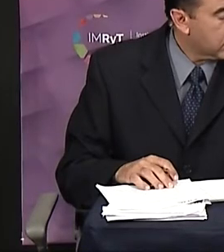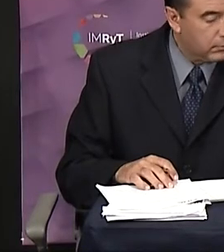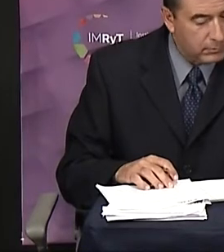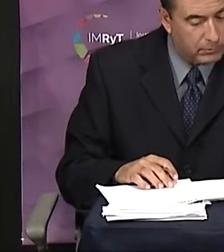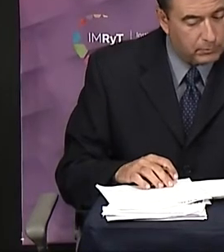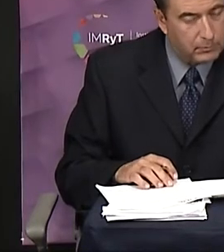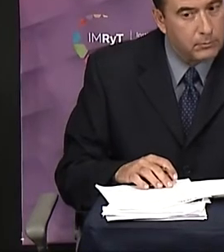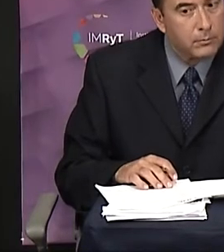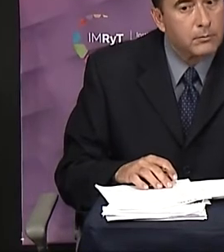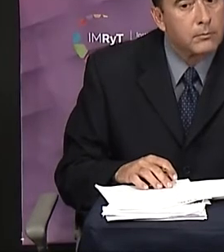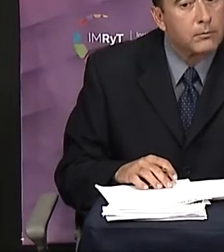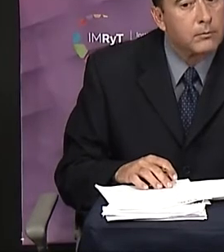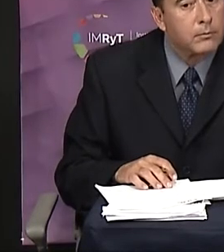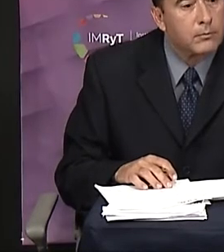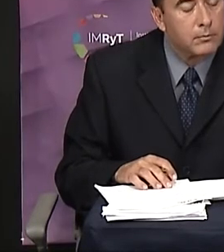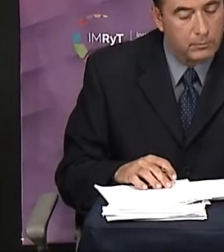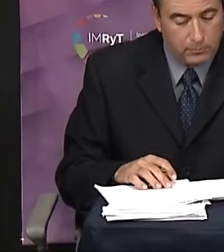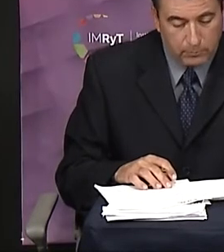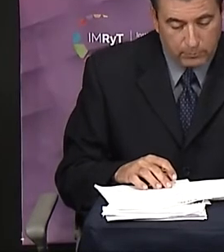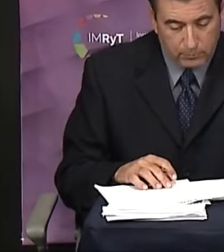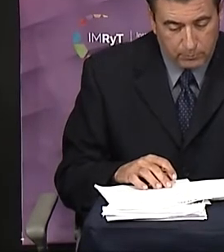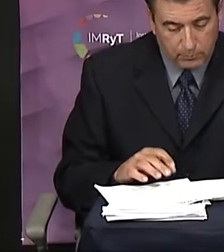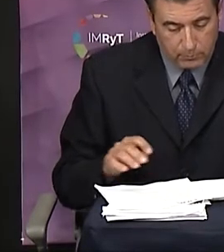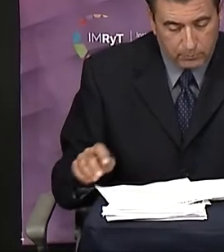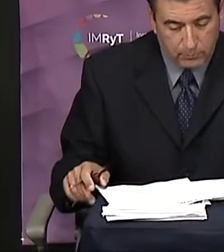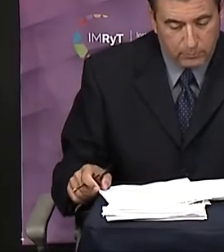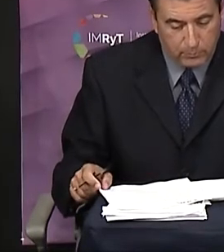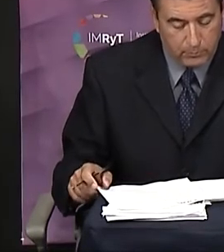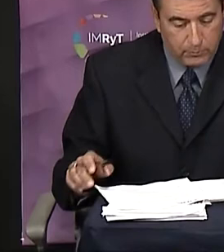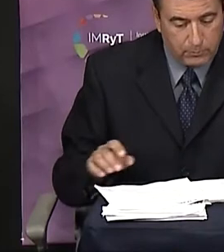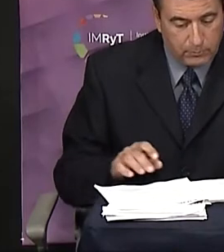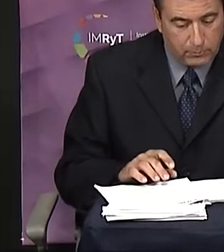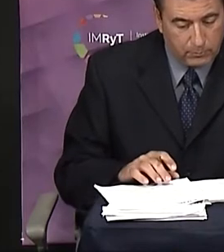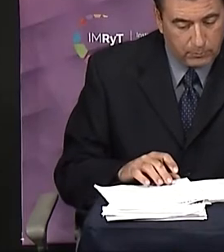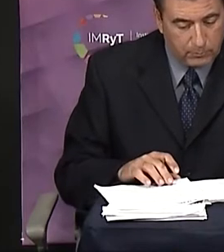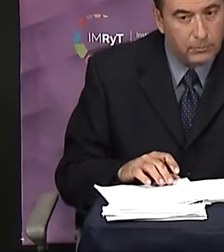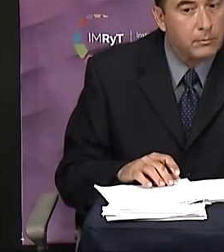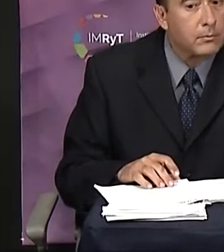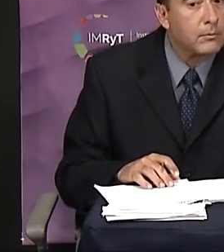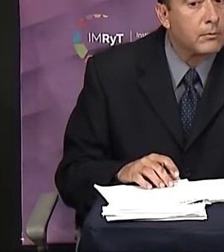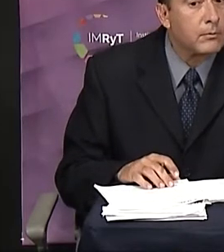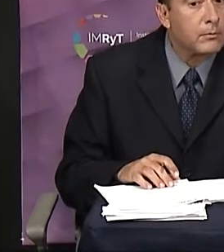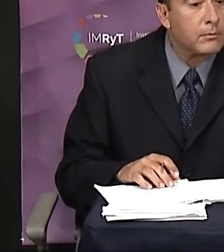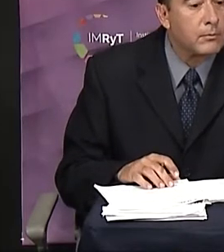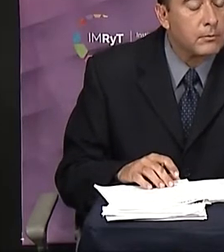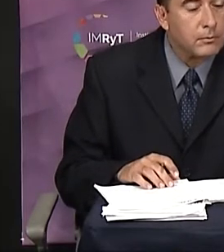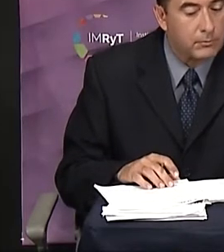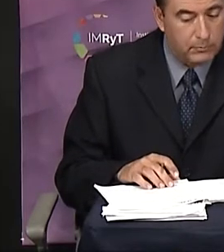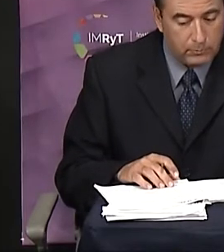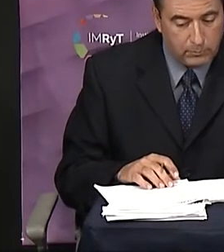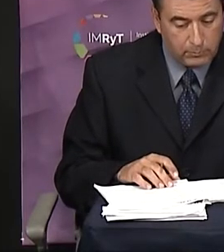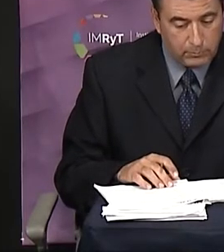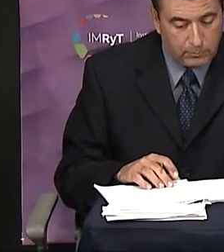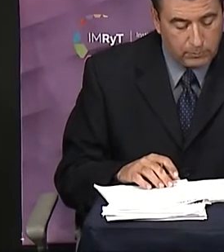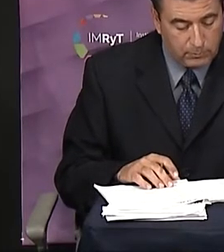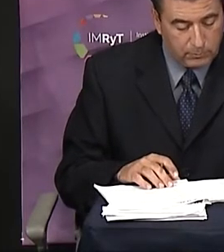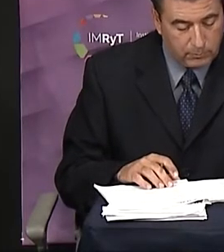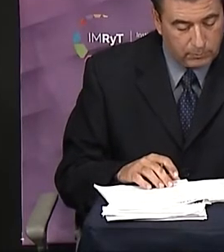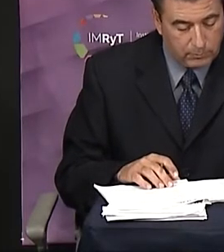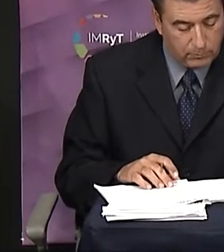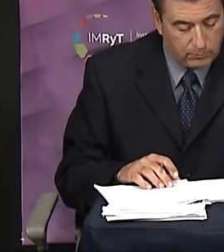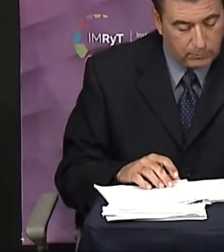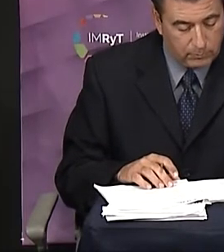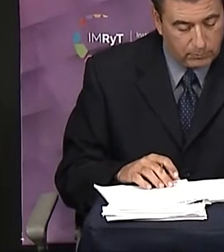pregunta es la siguiente, ¿qué acciones consideran que deberían realizarse para mejorar el crecimiento de las actividades económicas en el Estado, ya sea la